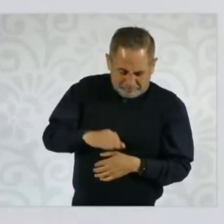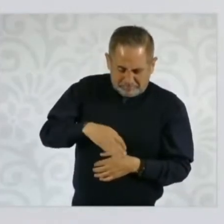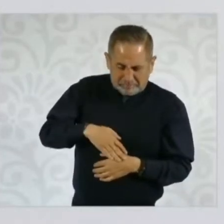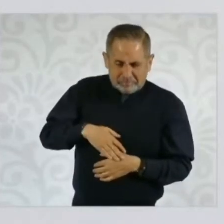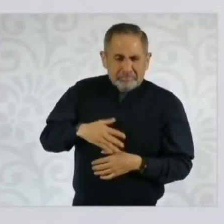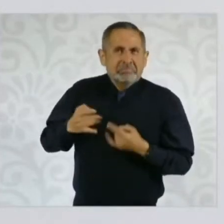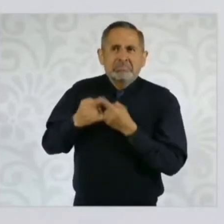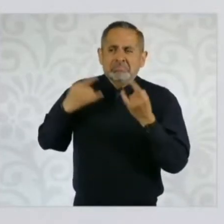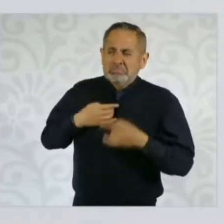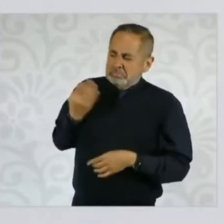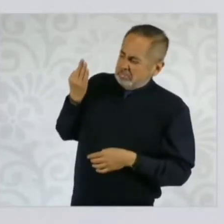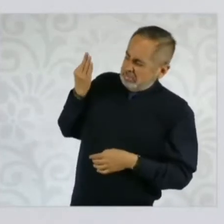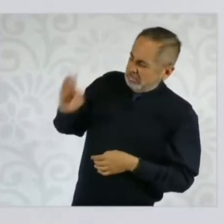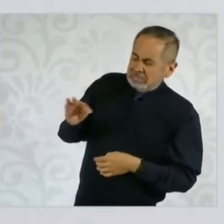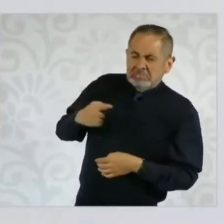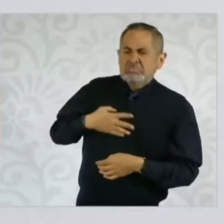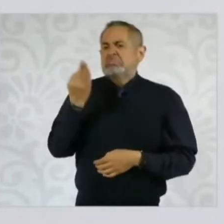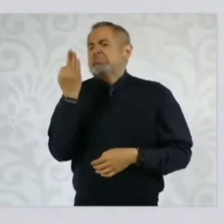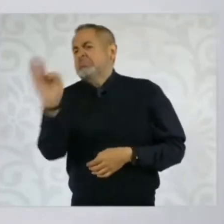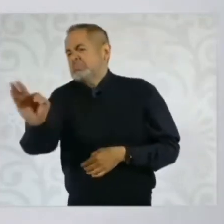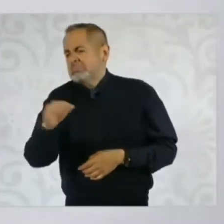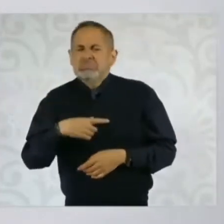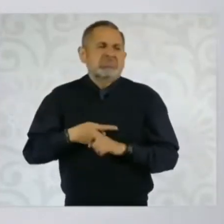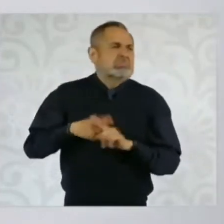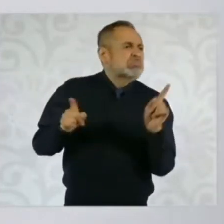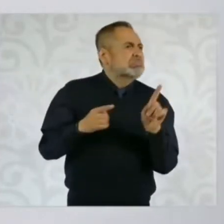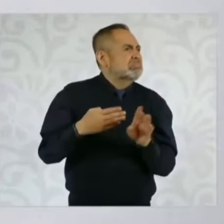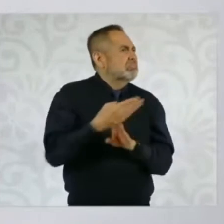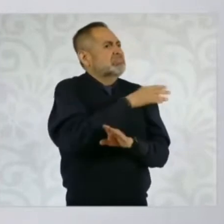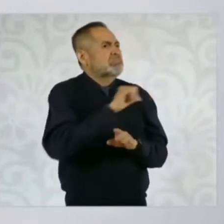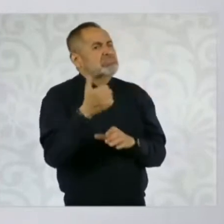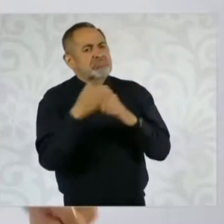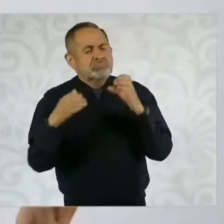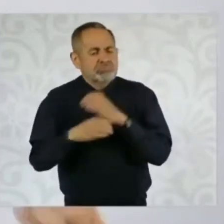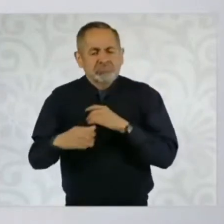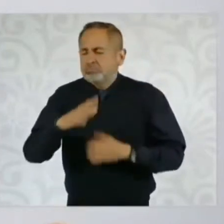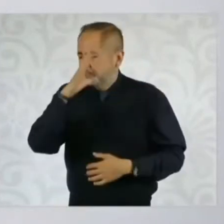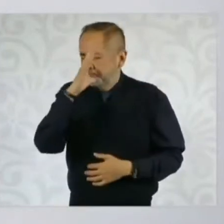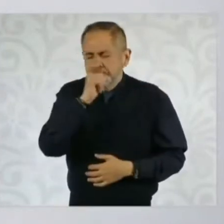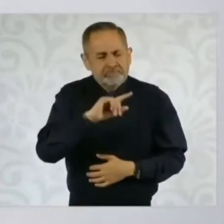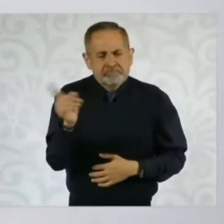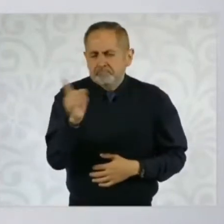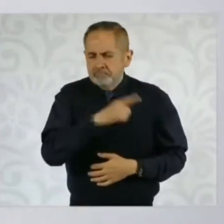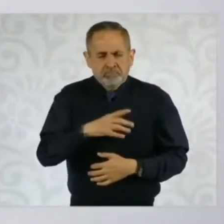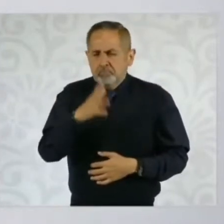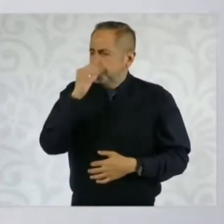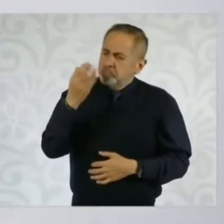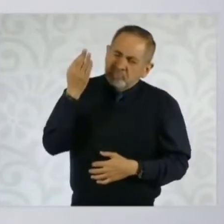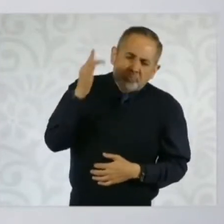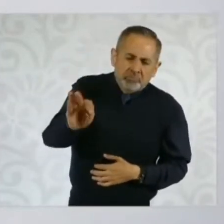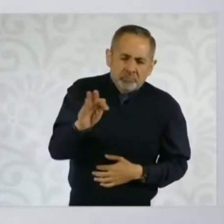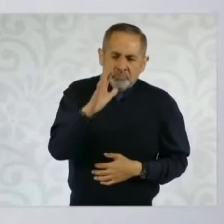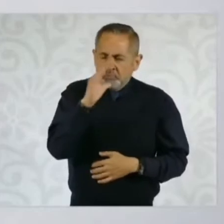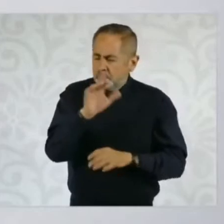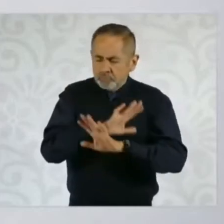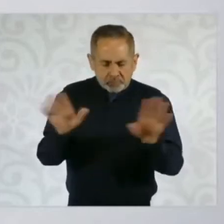a nuestra historia y al pueblo de México. Entonces, es un buen momento en el país,